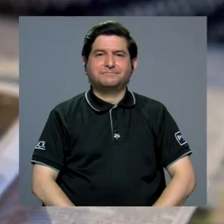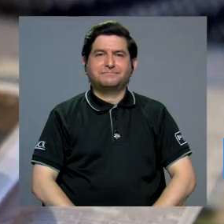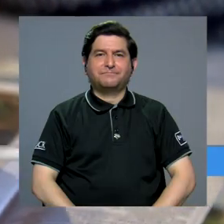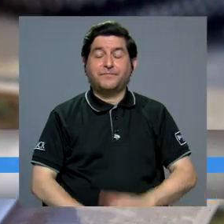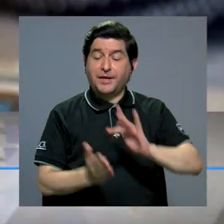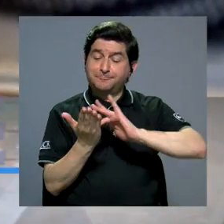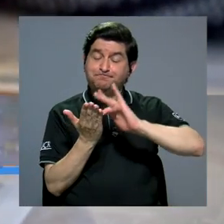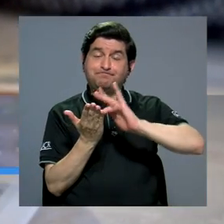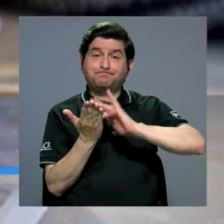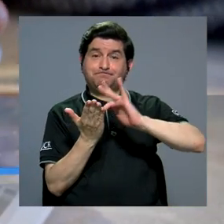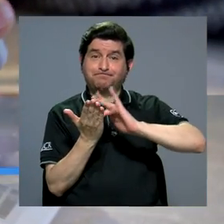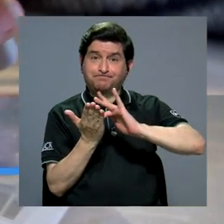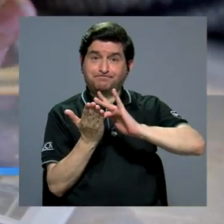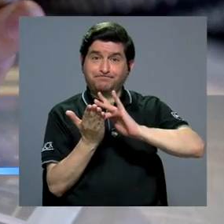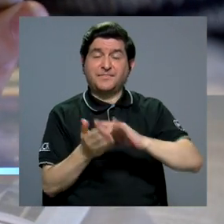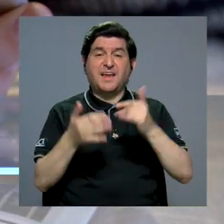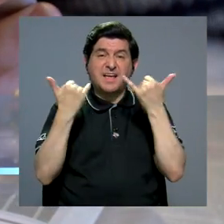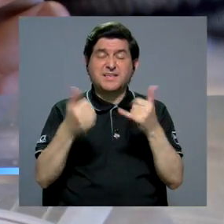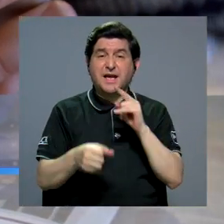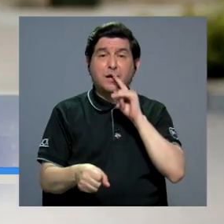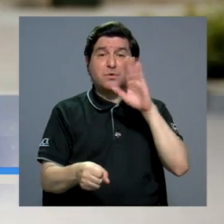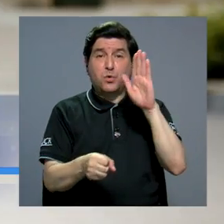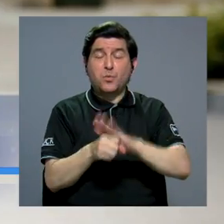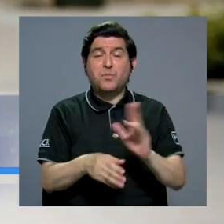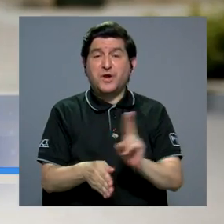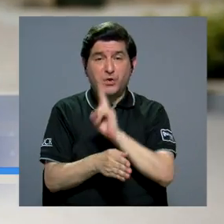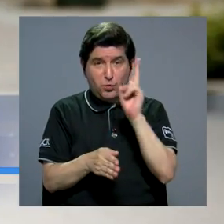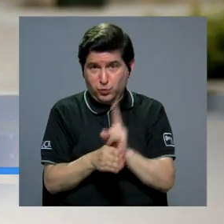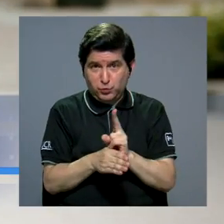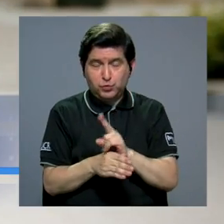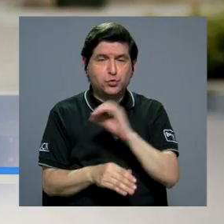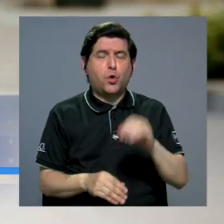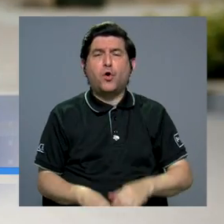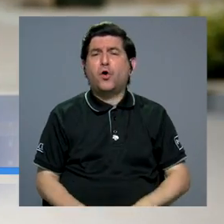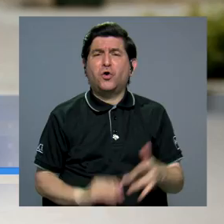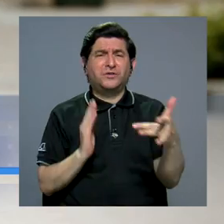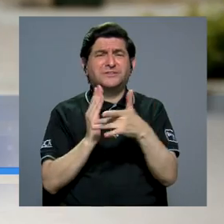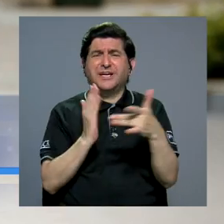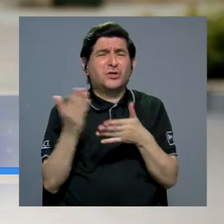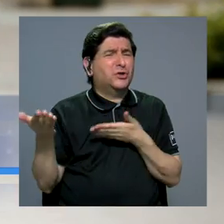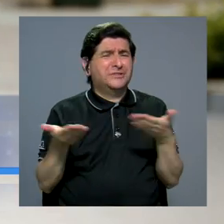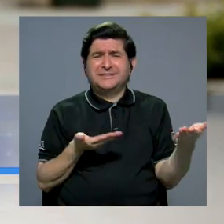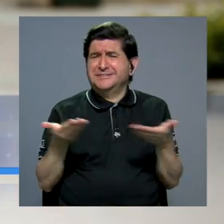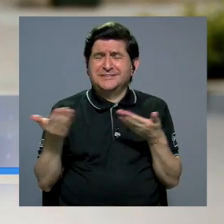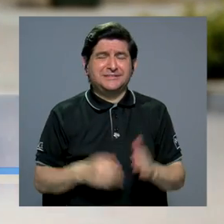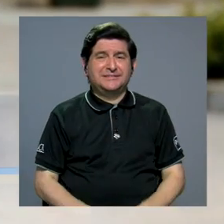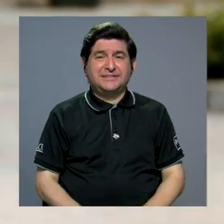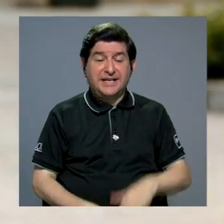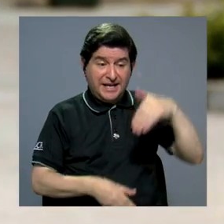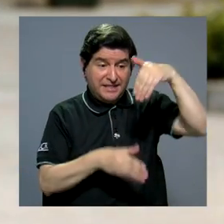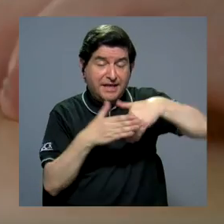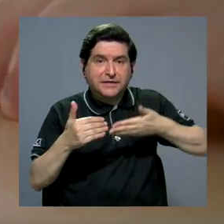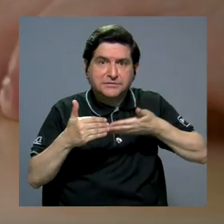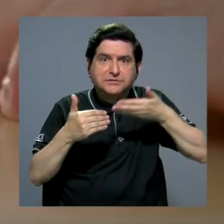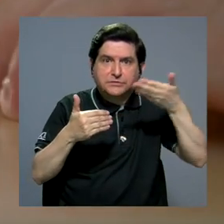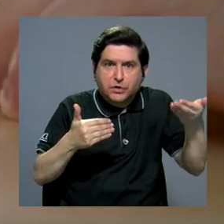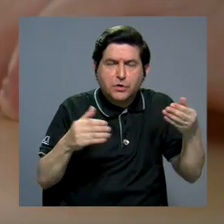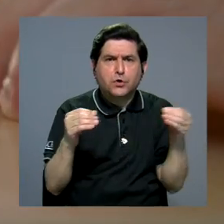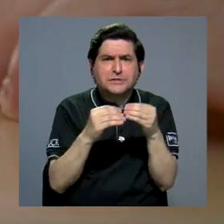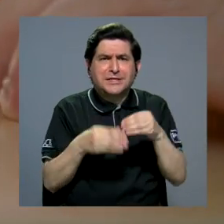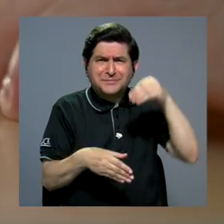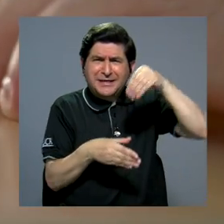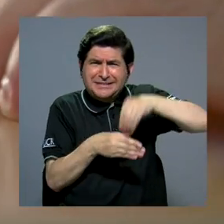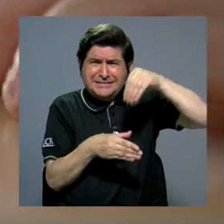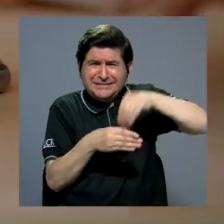Los teléfonos celulares que ya cumplieron su vida útil o con tecnología obsoleta están entre los objetos que más